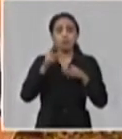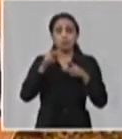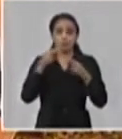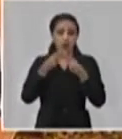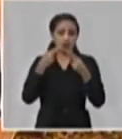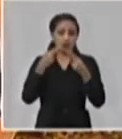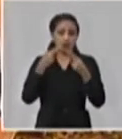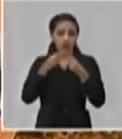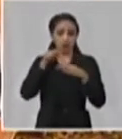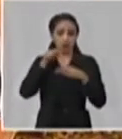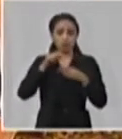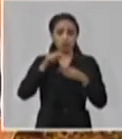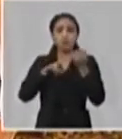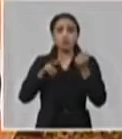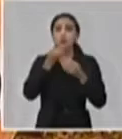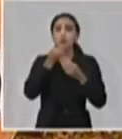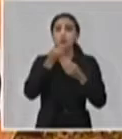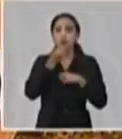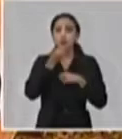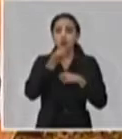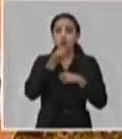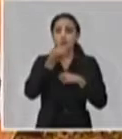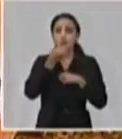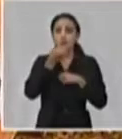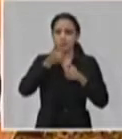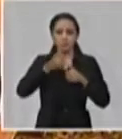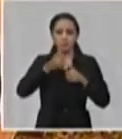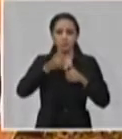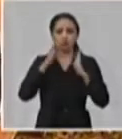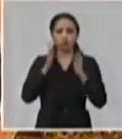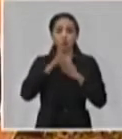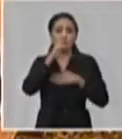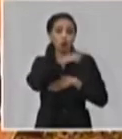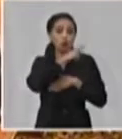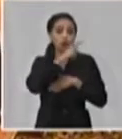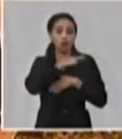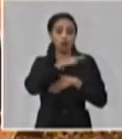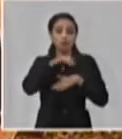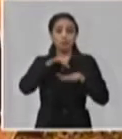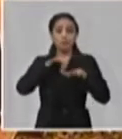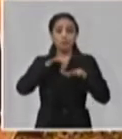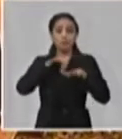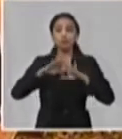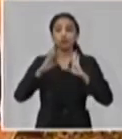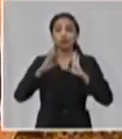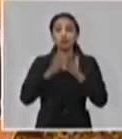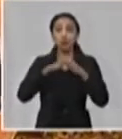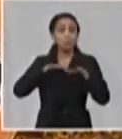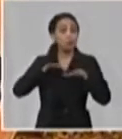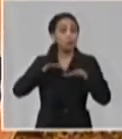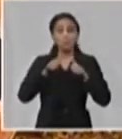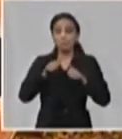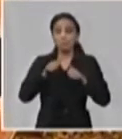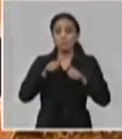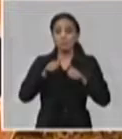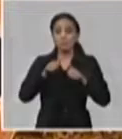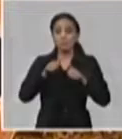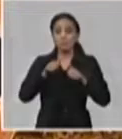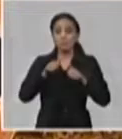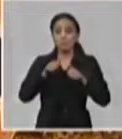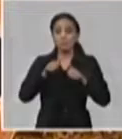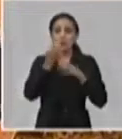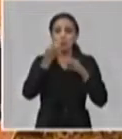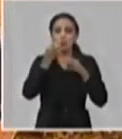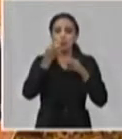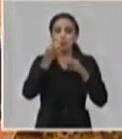provincias, pudimos precisarlo bien con todas las autoridades para su preparación, tenerlos listos, no solo en el orden